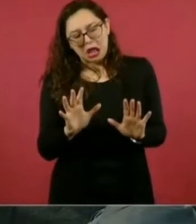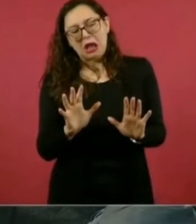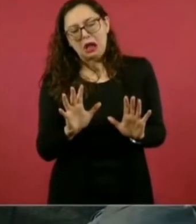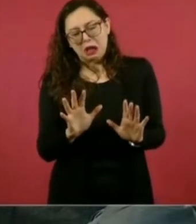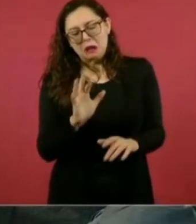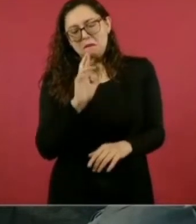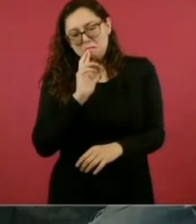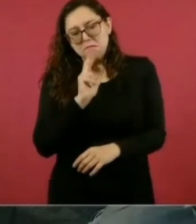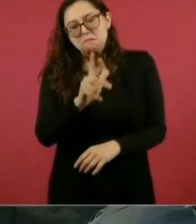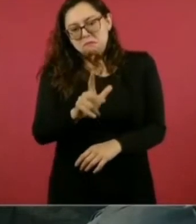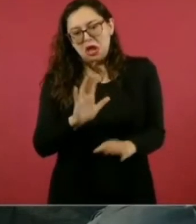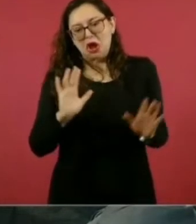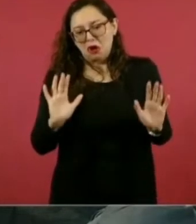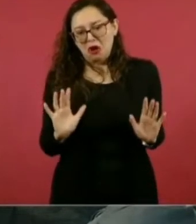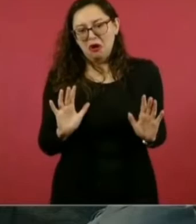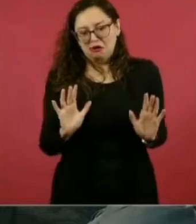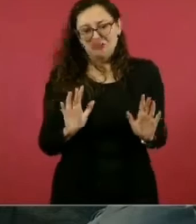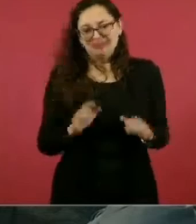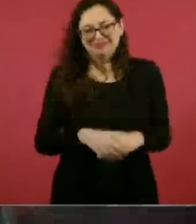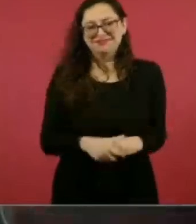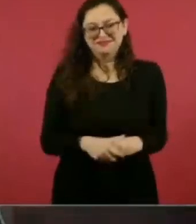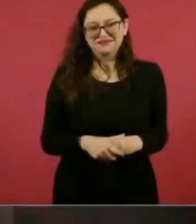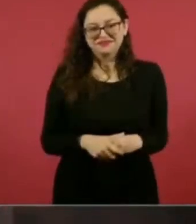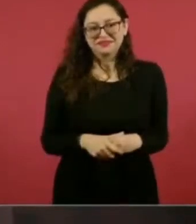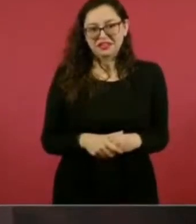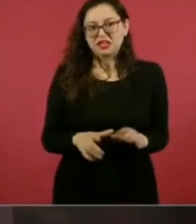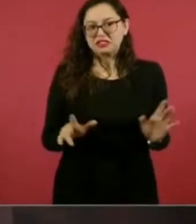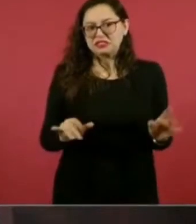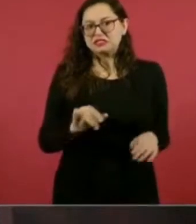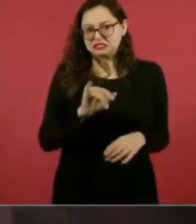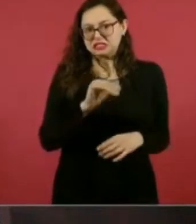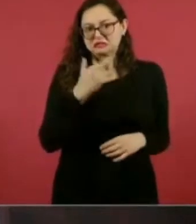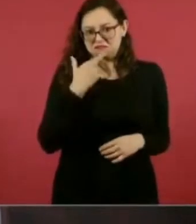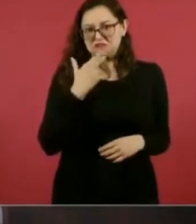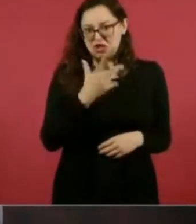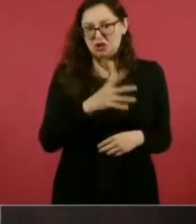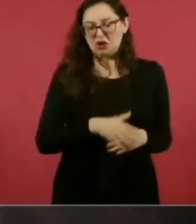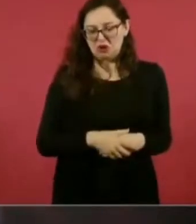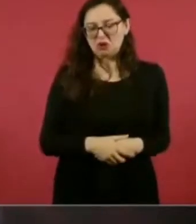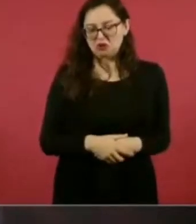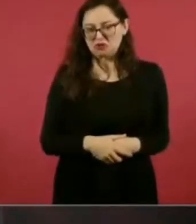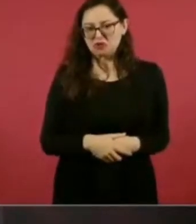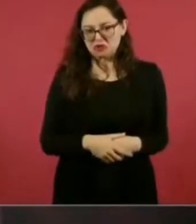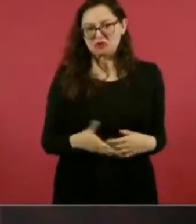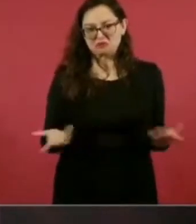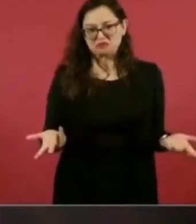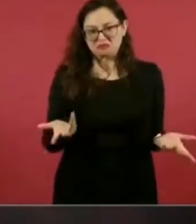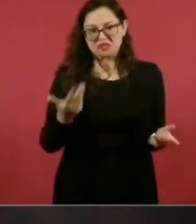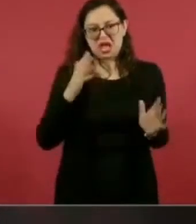lo que sucede en nuestro país. Ya vieron cómo ayer